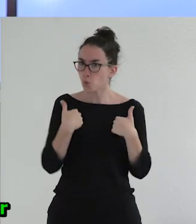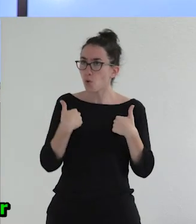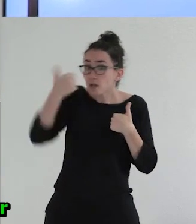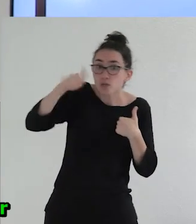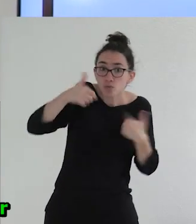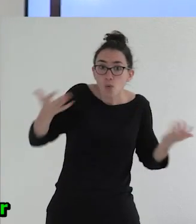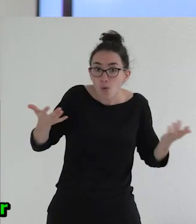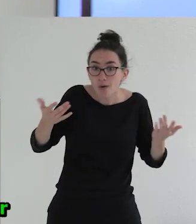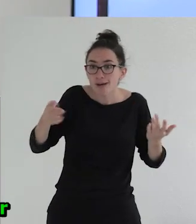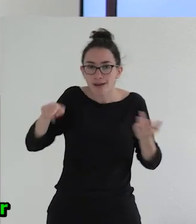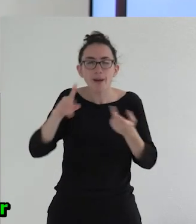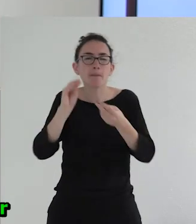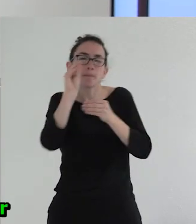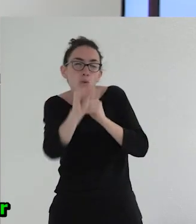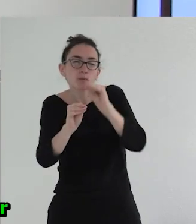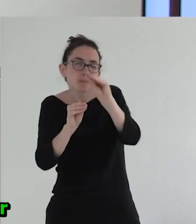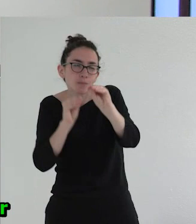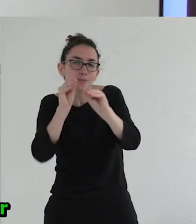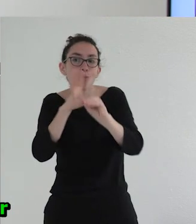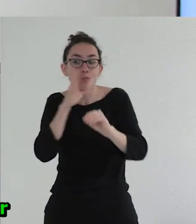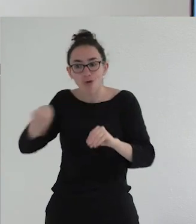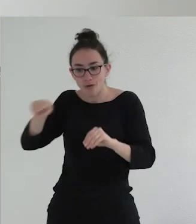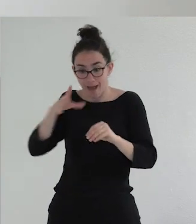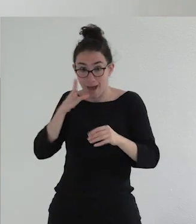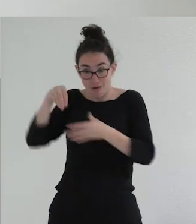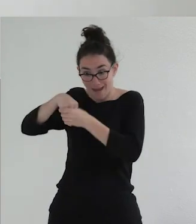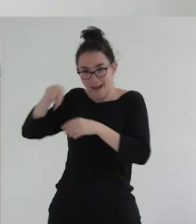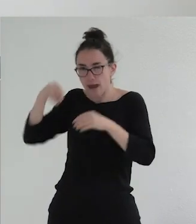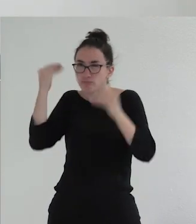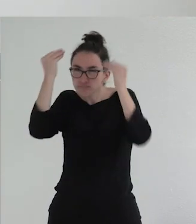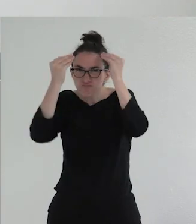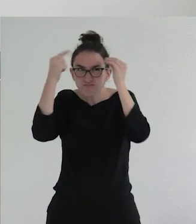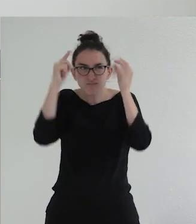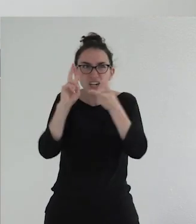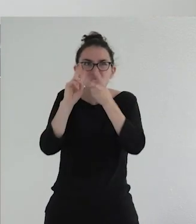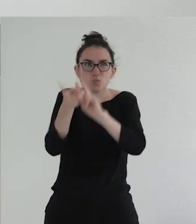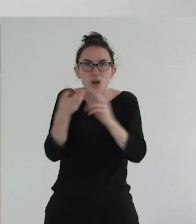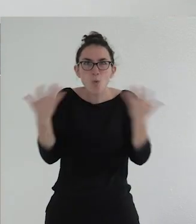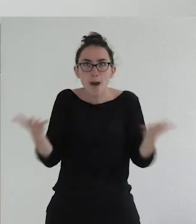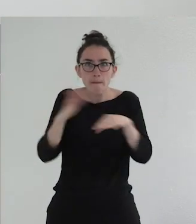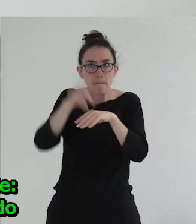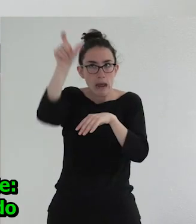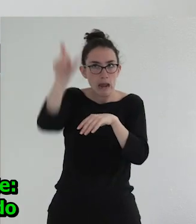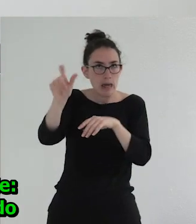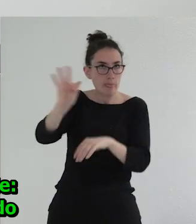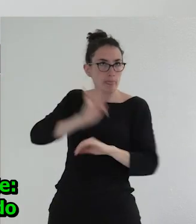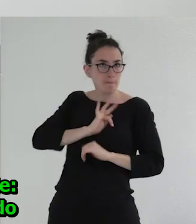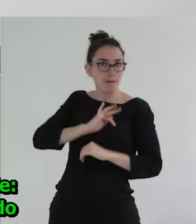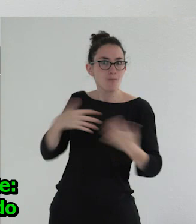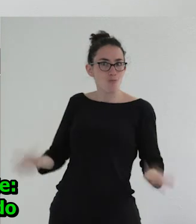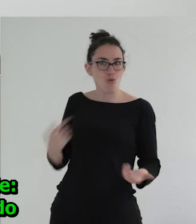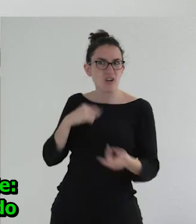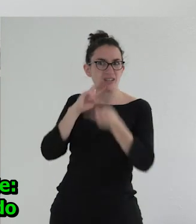niño. Todas esas preguntas remiten a que ellos están intentando buscar cuál es la respuesta correcta que la mirada adulta va a premiar, ¿no? Claramente